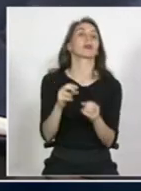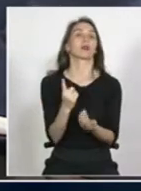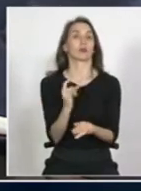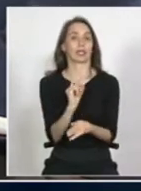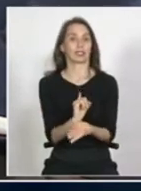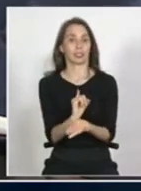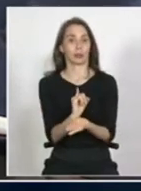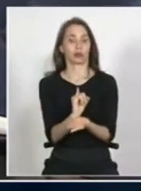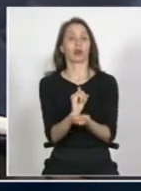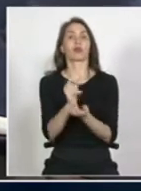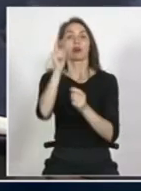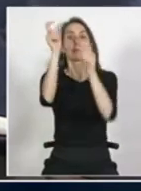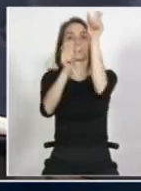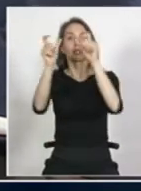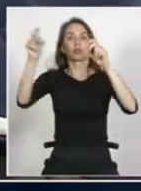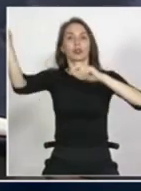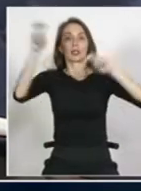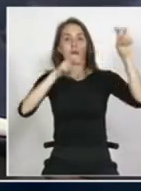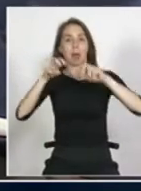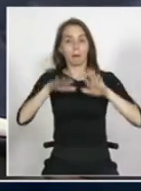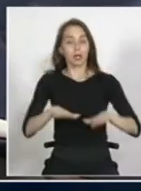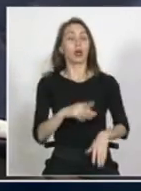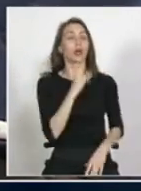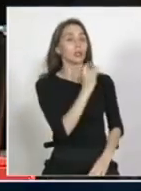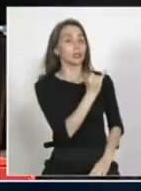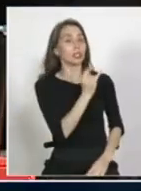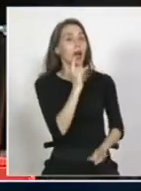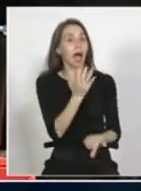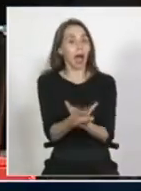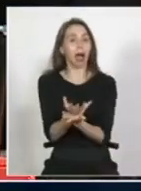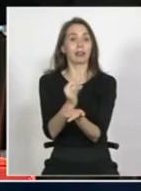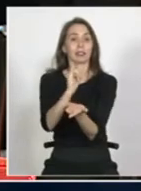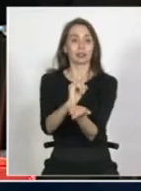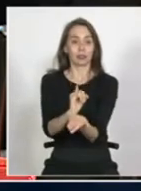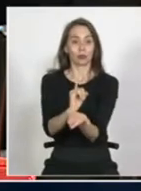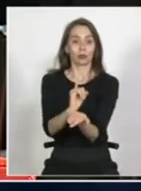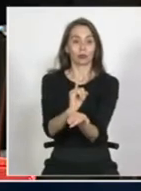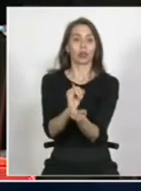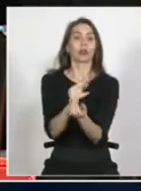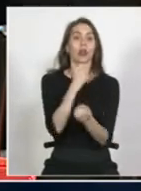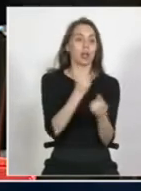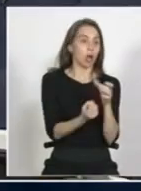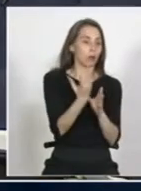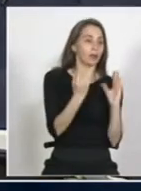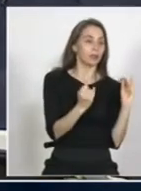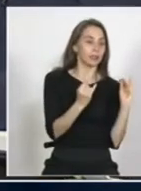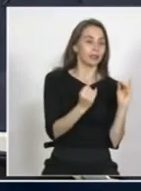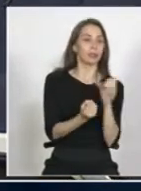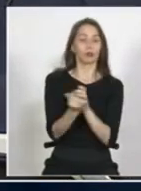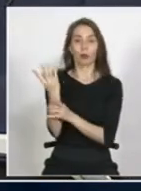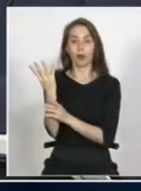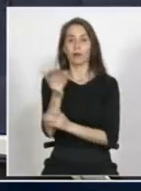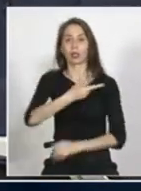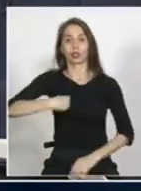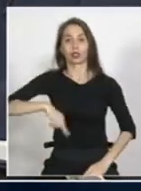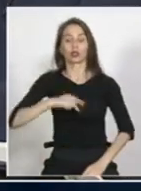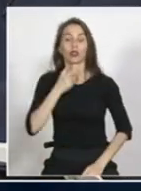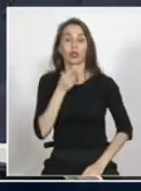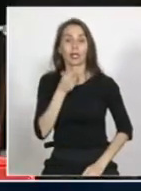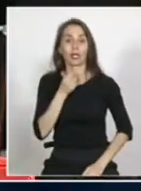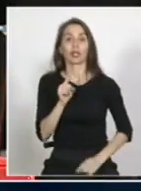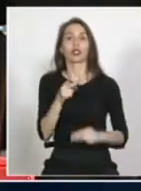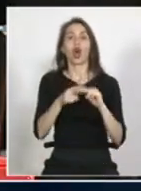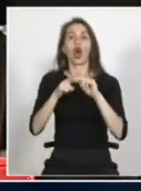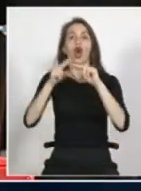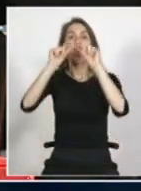migratoria, ¿cierto? No, no, por eso. Hoy día tenemos una institucionalidad migratoria, que es la nueva. A eso me refiero. Bueno, lo que nosotros queremos es, para no ponerle el